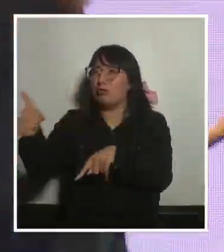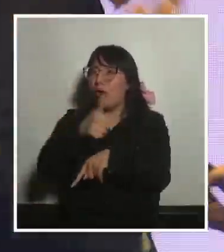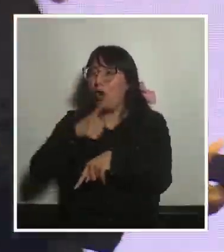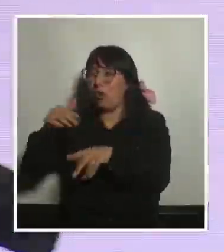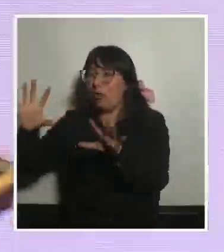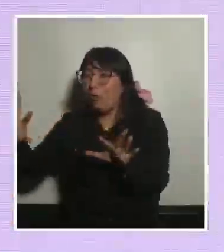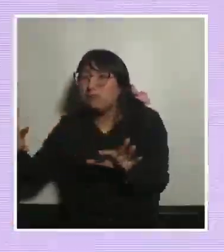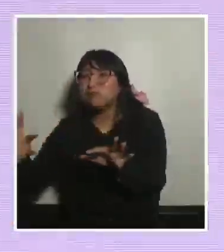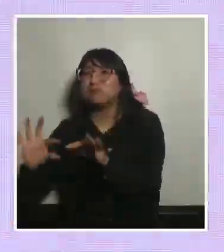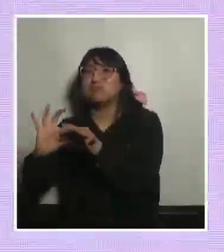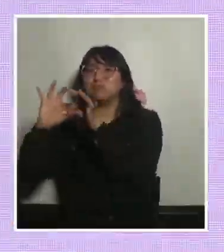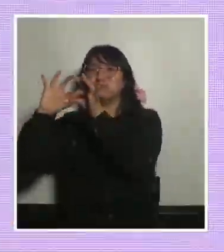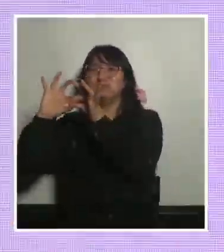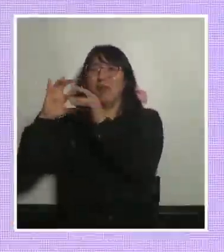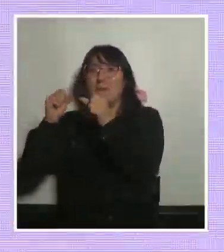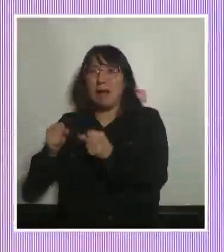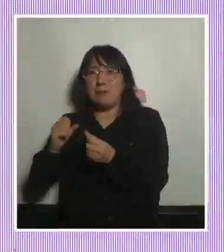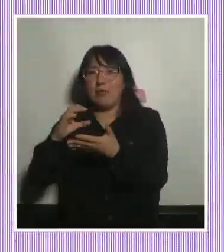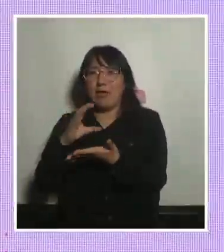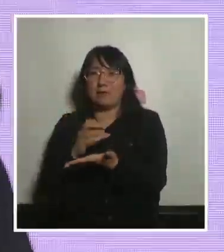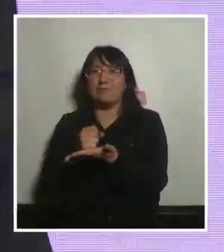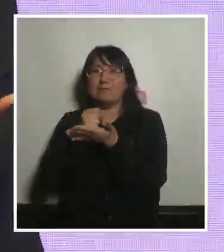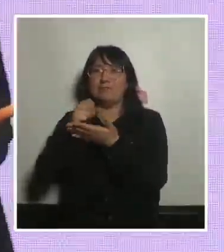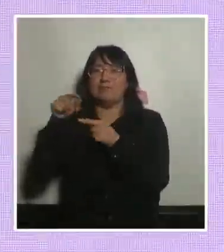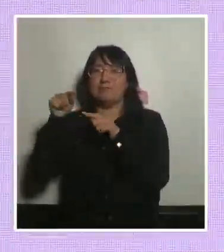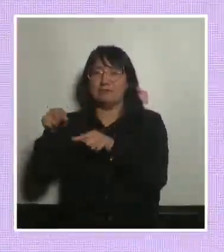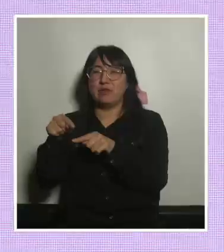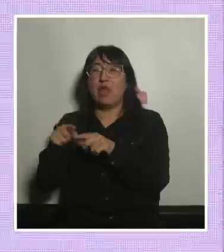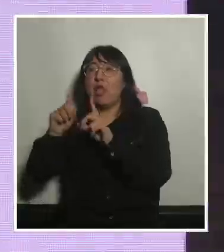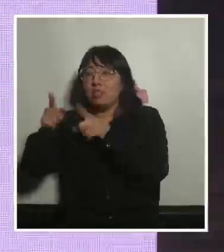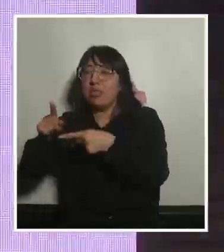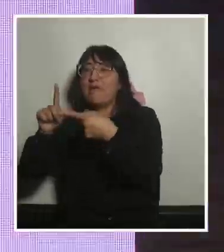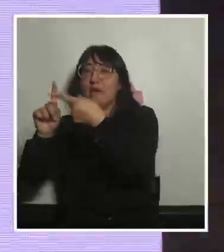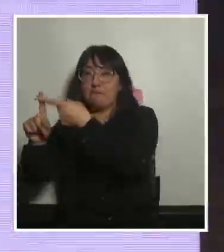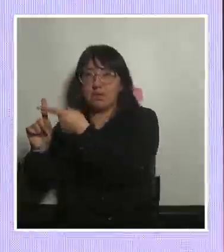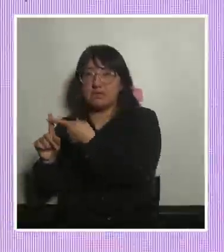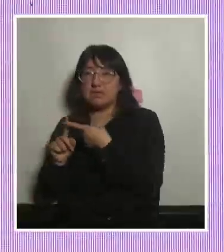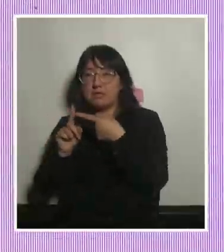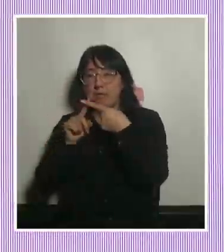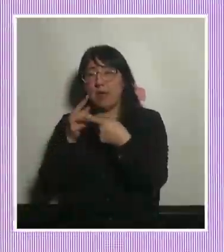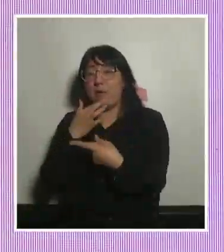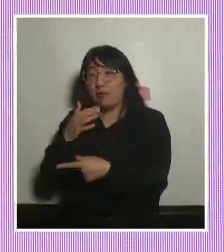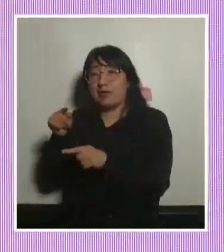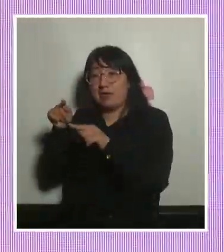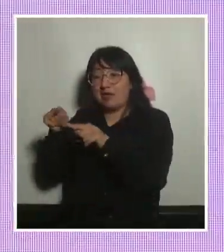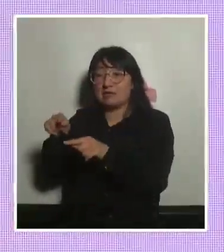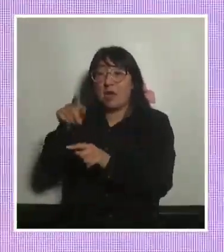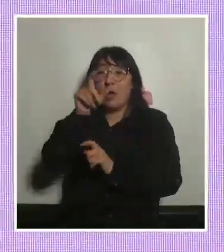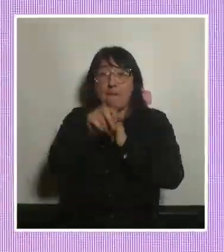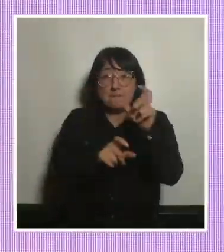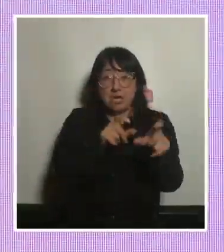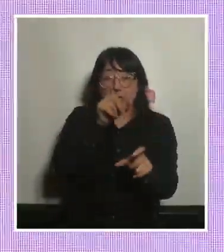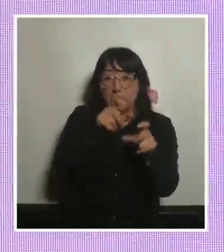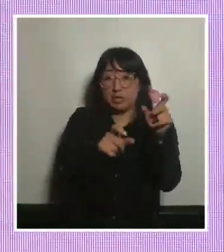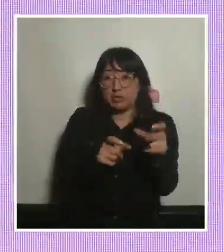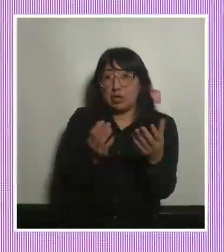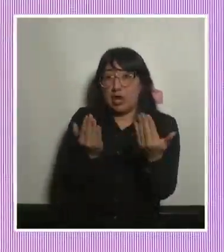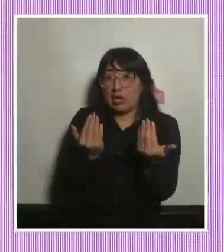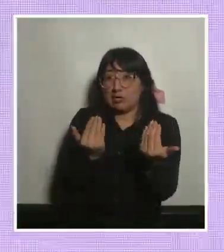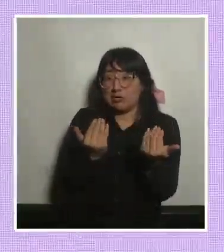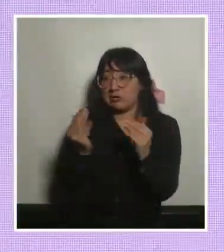articulado tiene que ser participativa porque las necesidades al final son las personas del territorio las que